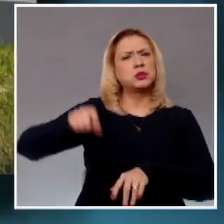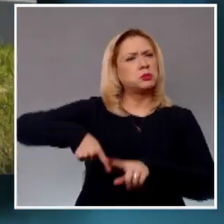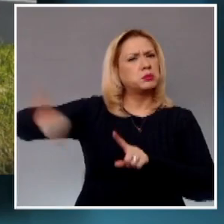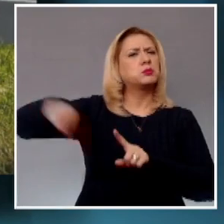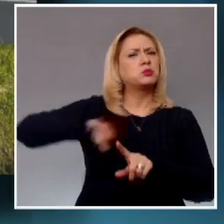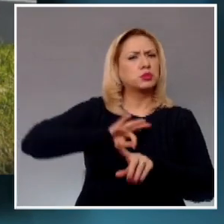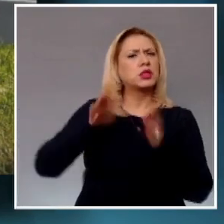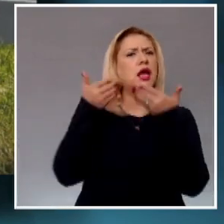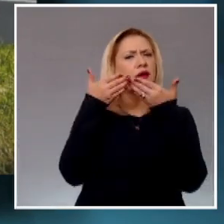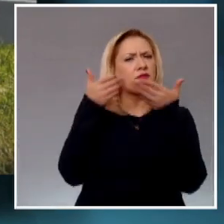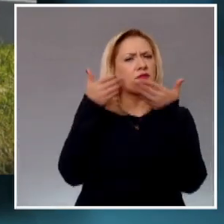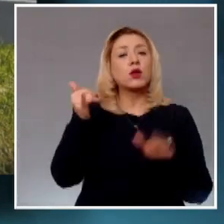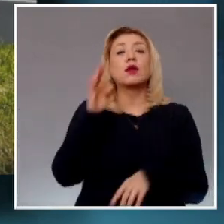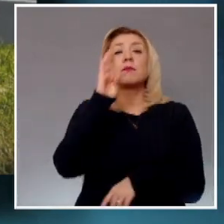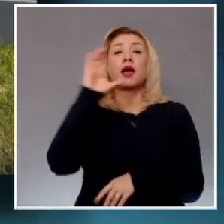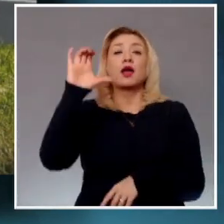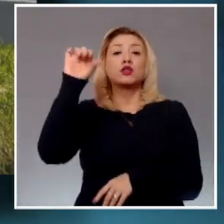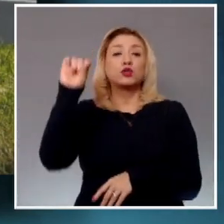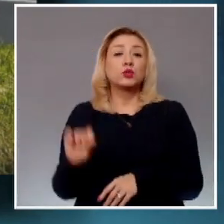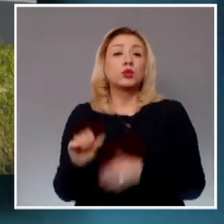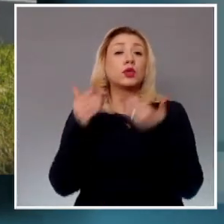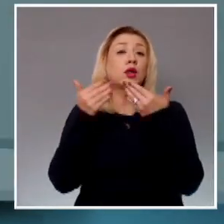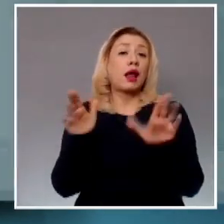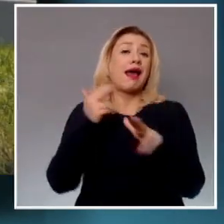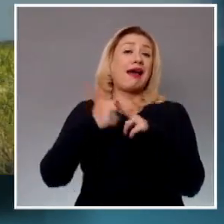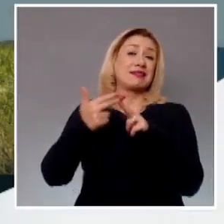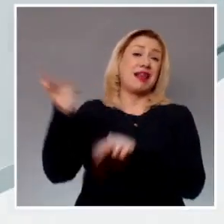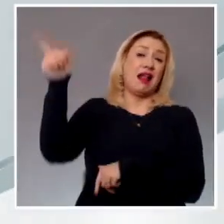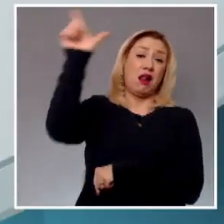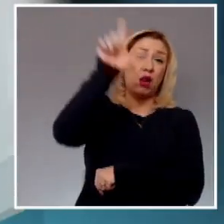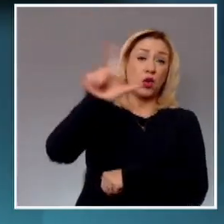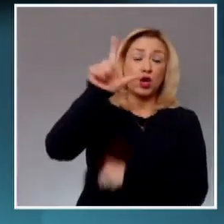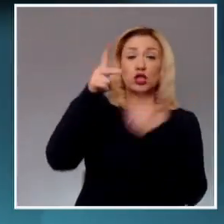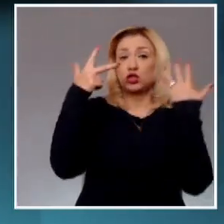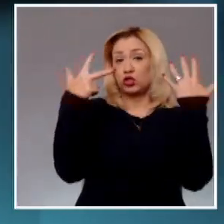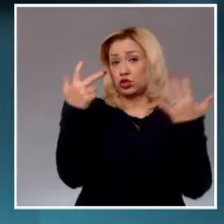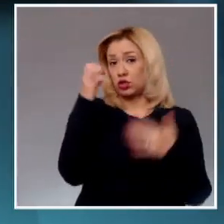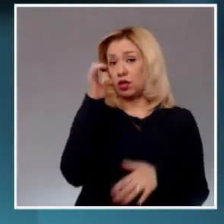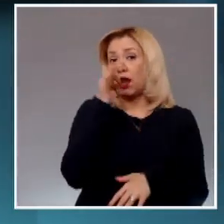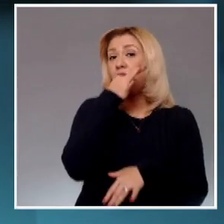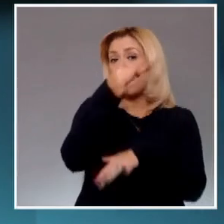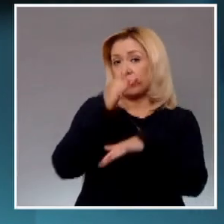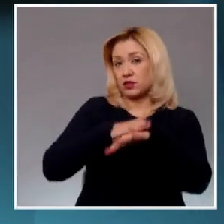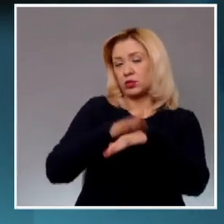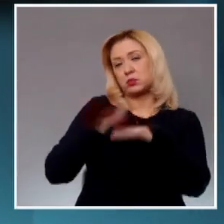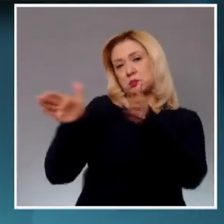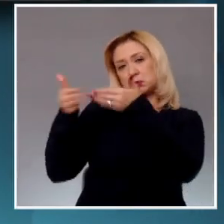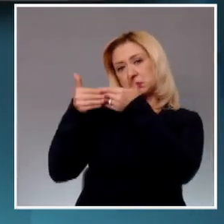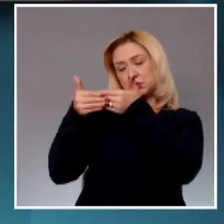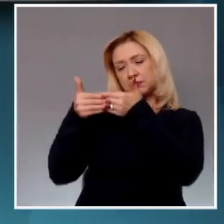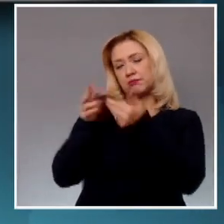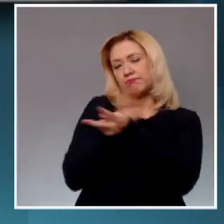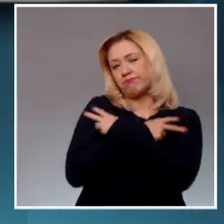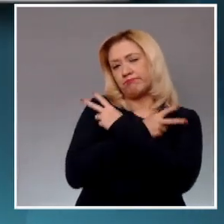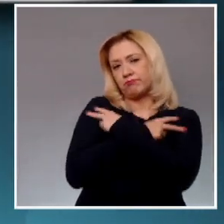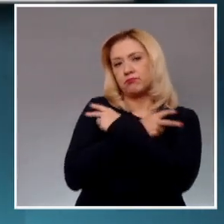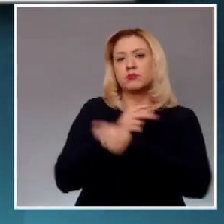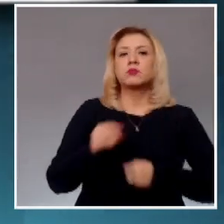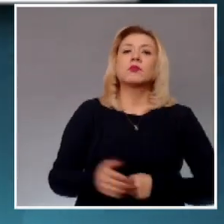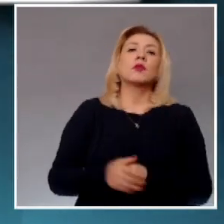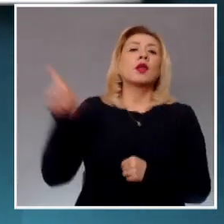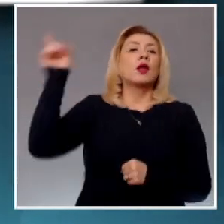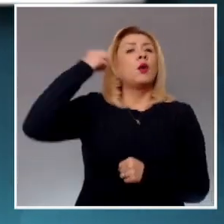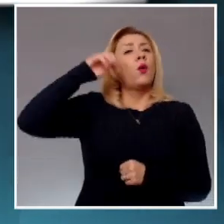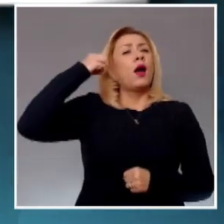labores hasta el próximo lunes 8 de enero El poder judicial de Oaxaca dio a conocer que la